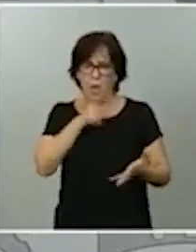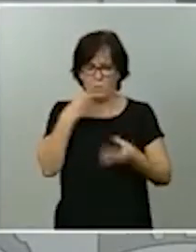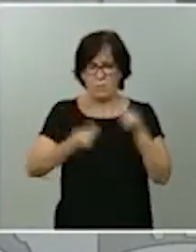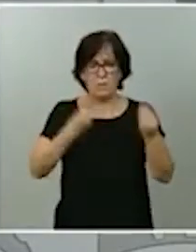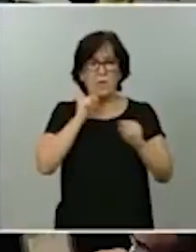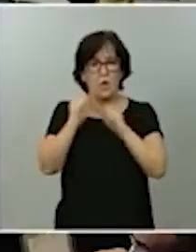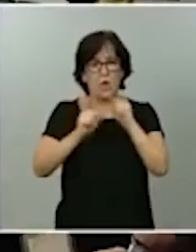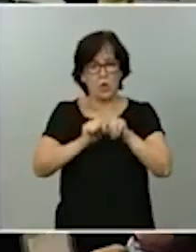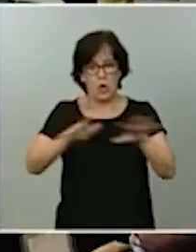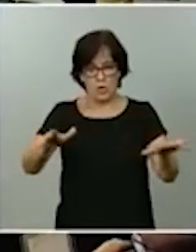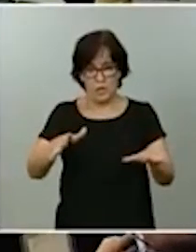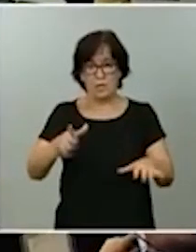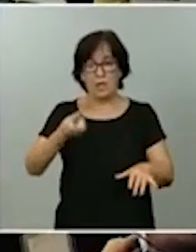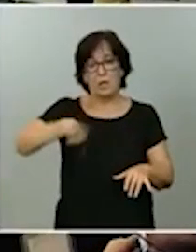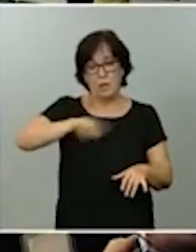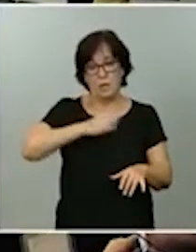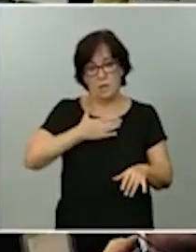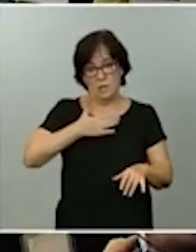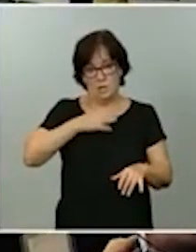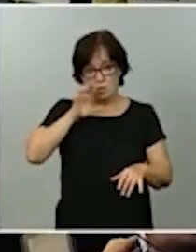en nuestro país.